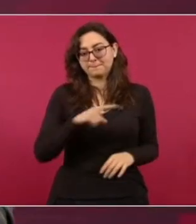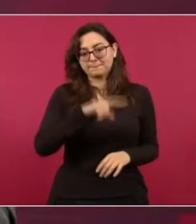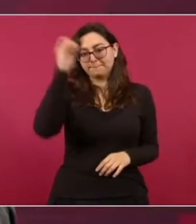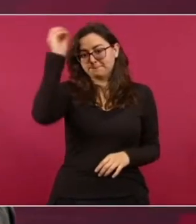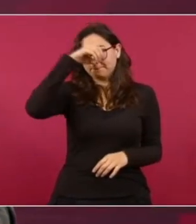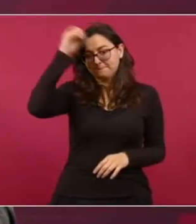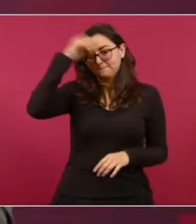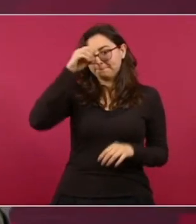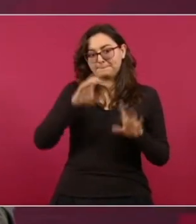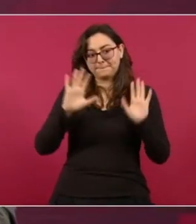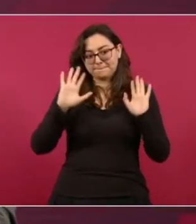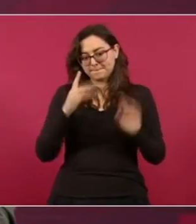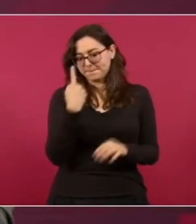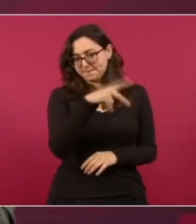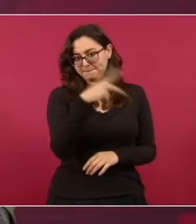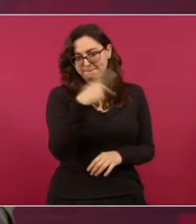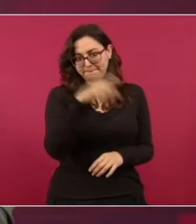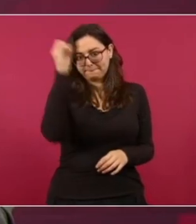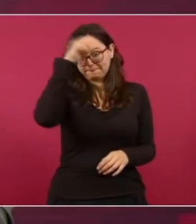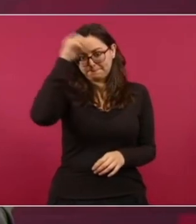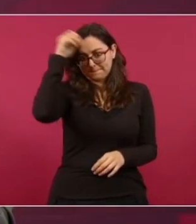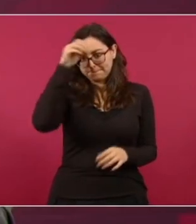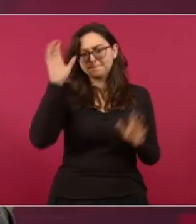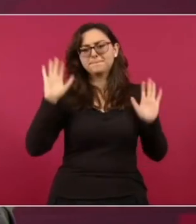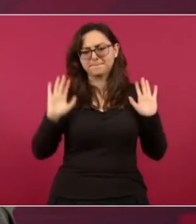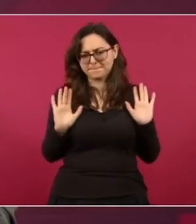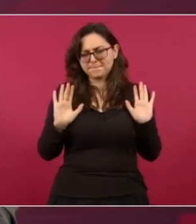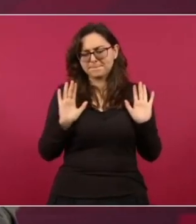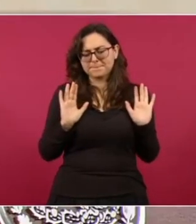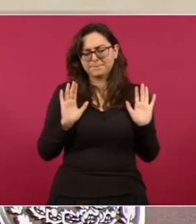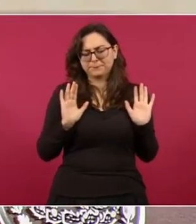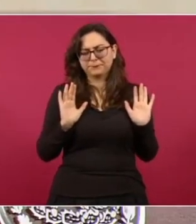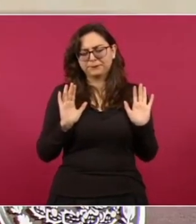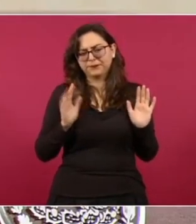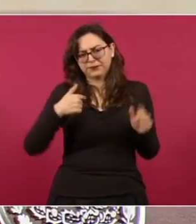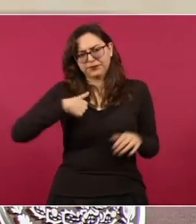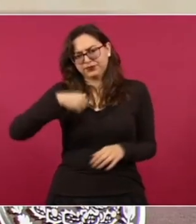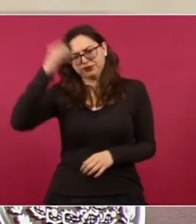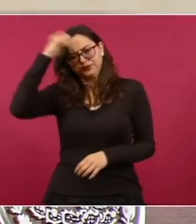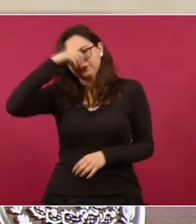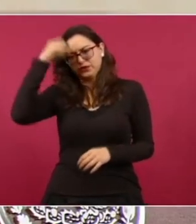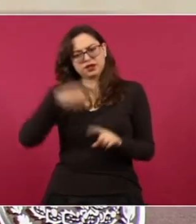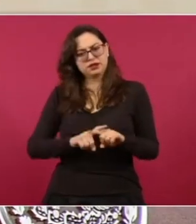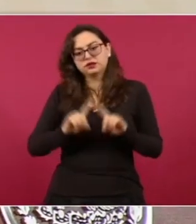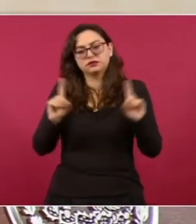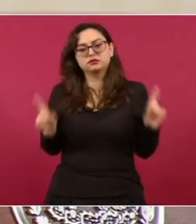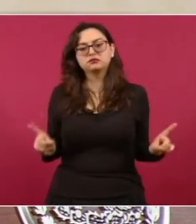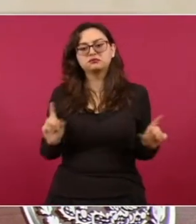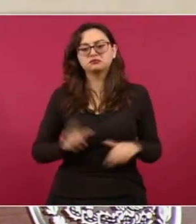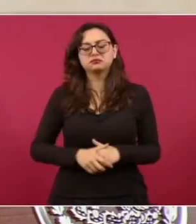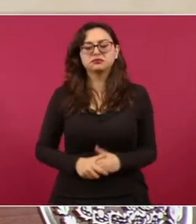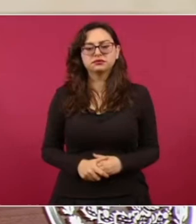pero nosotros lo que sostenemos